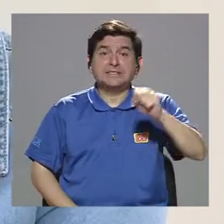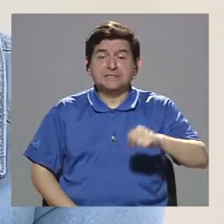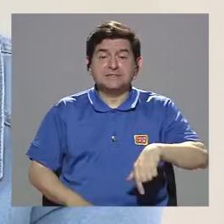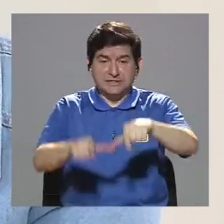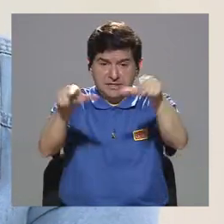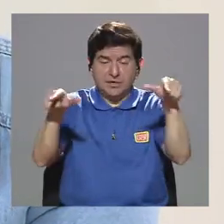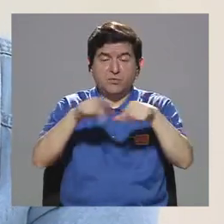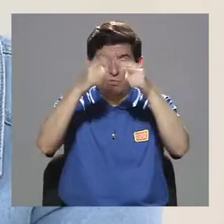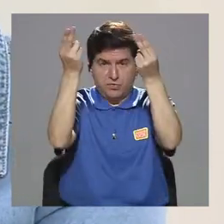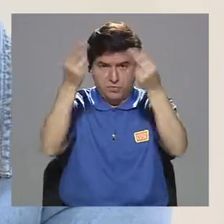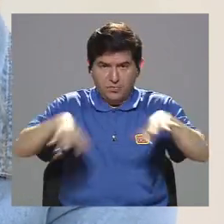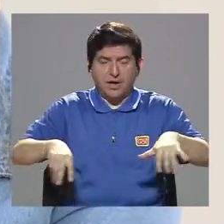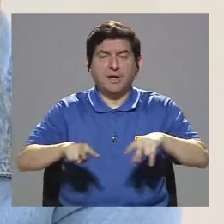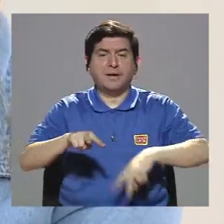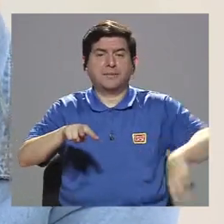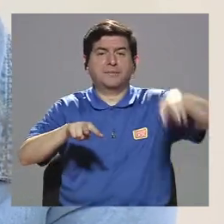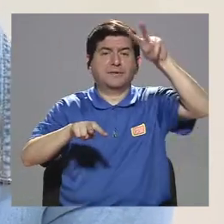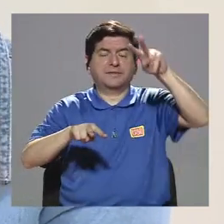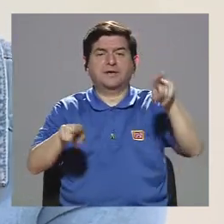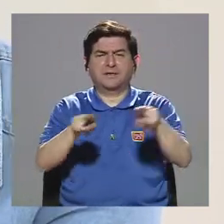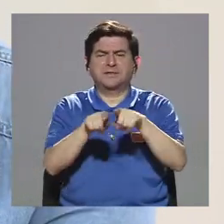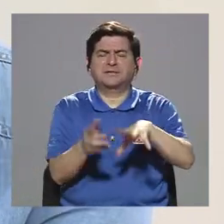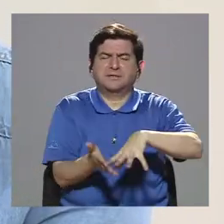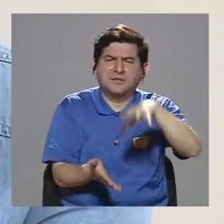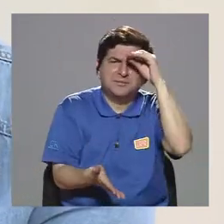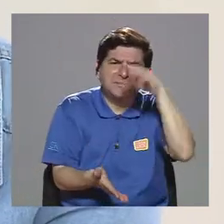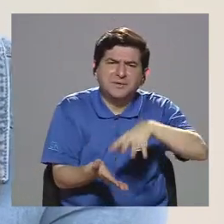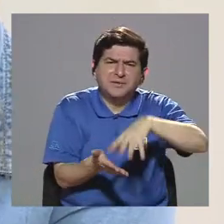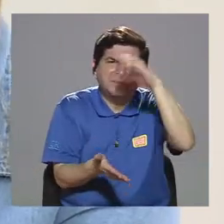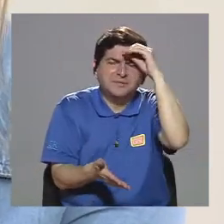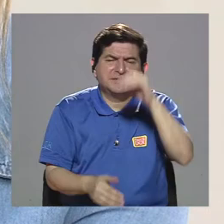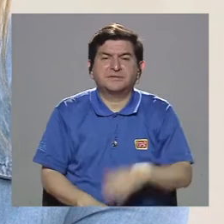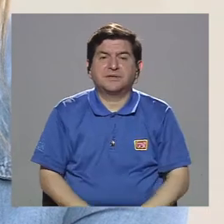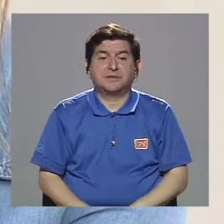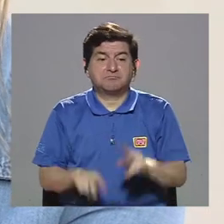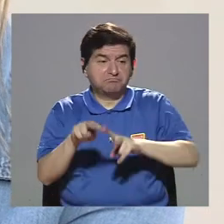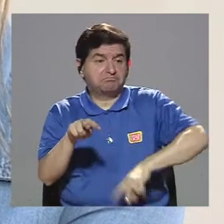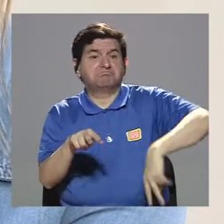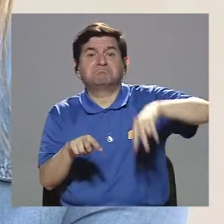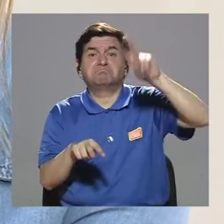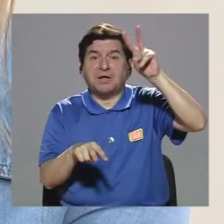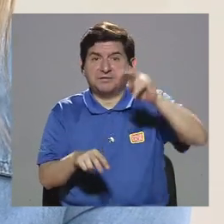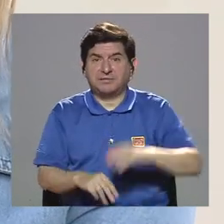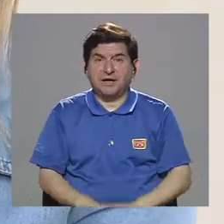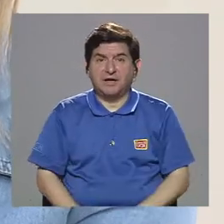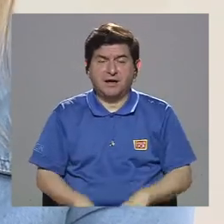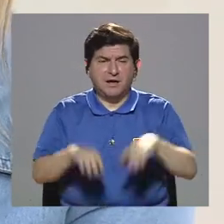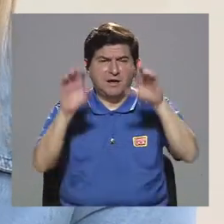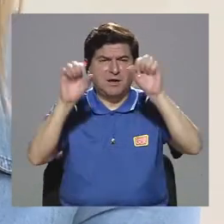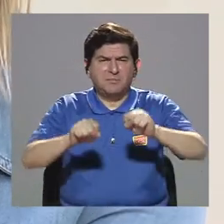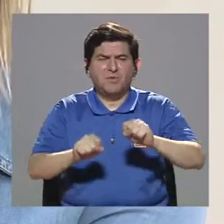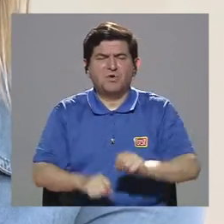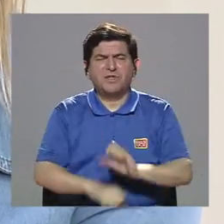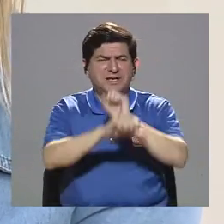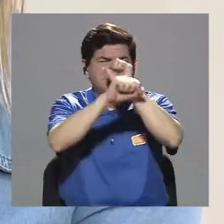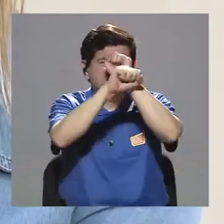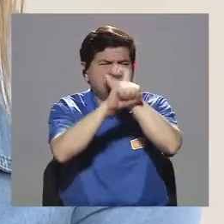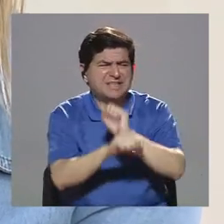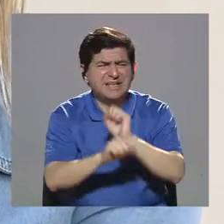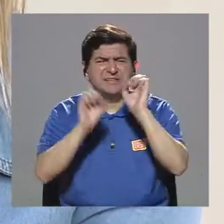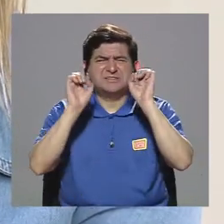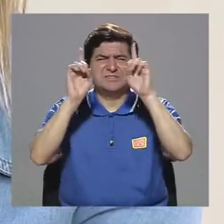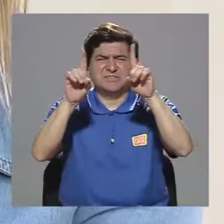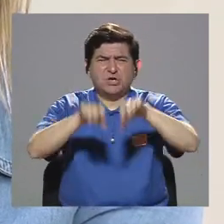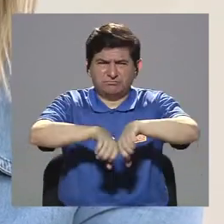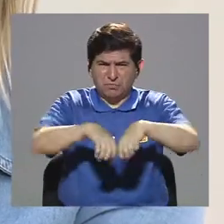virtual y que es una ventaja. Incluso la ventaja del aprendizaje, la ventaja de romper con formas tradicionales